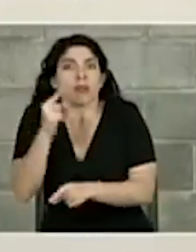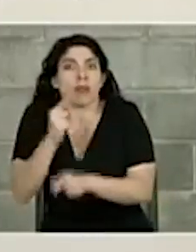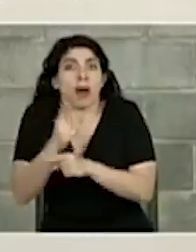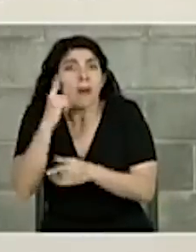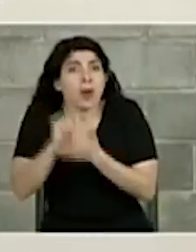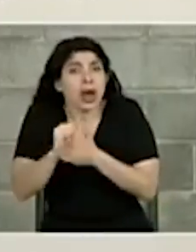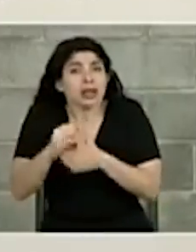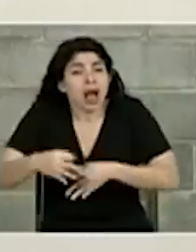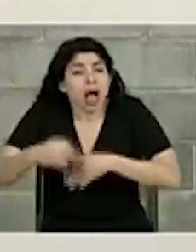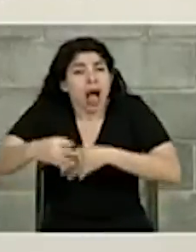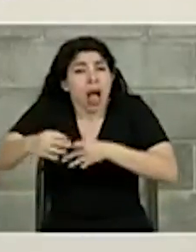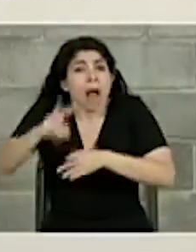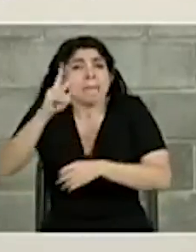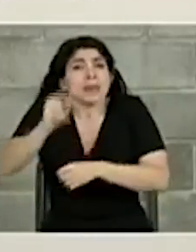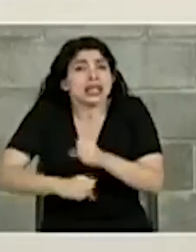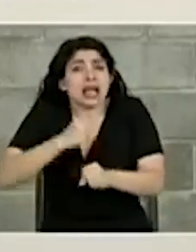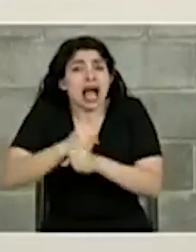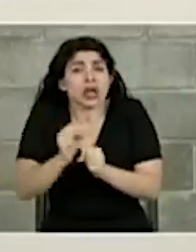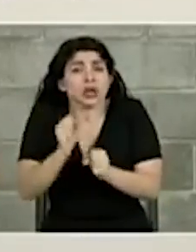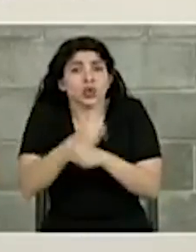algo duramos 20 años sin hacerlo